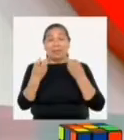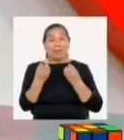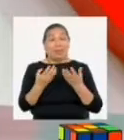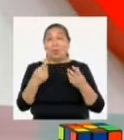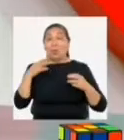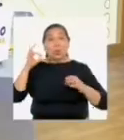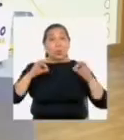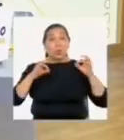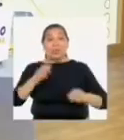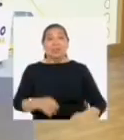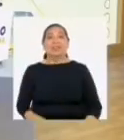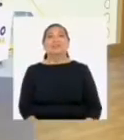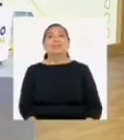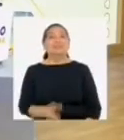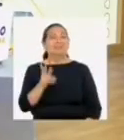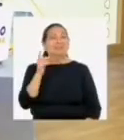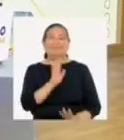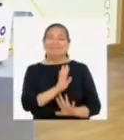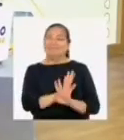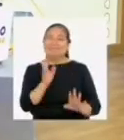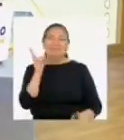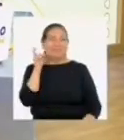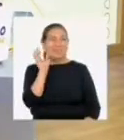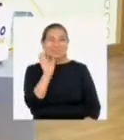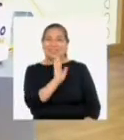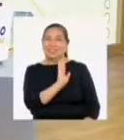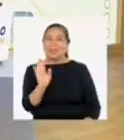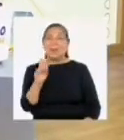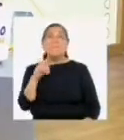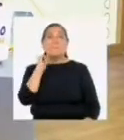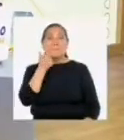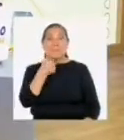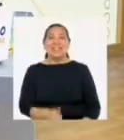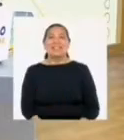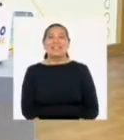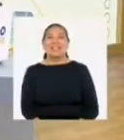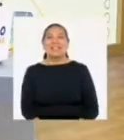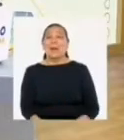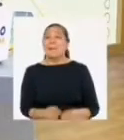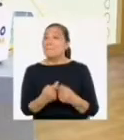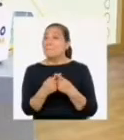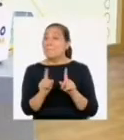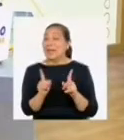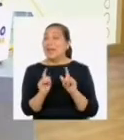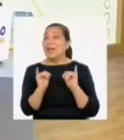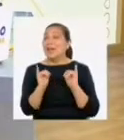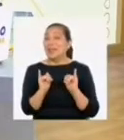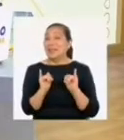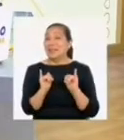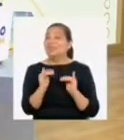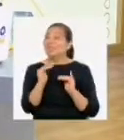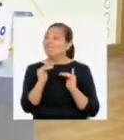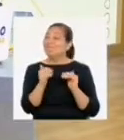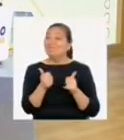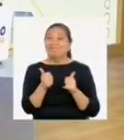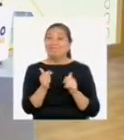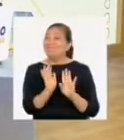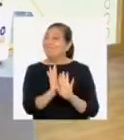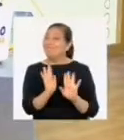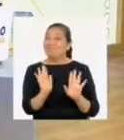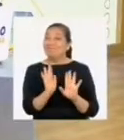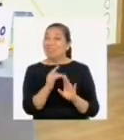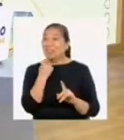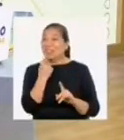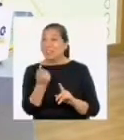nuevo con tanta alarma. Hoy ya no escucharemos audio, Rebo. Seguiremos mañana. Pero, queda claro que esa relación no es